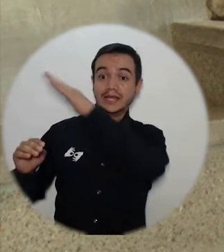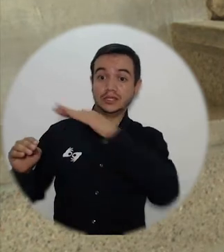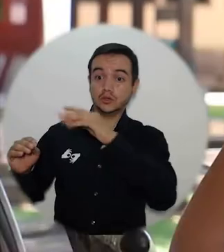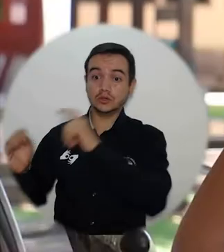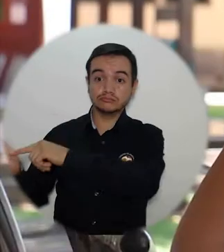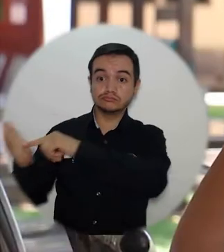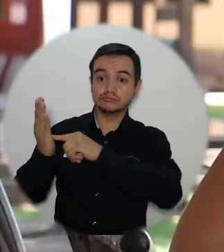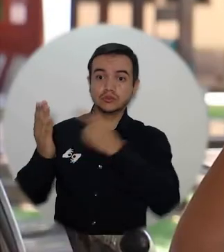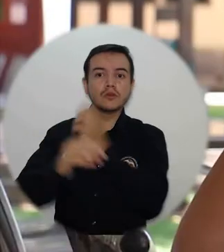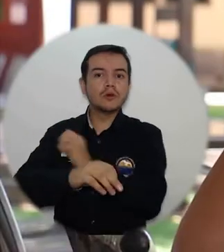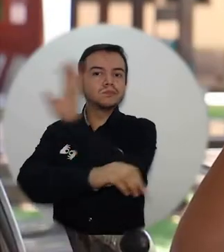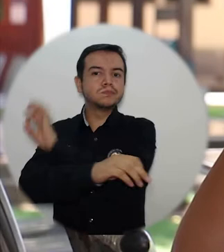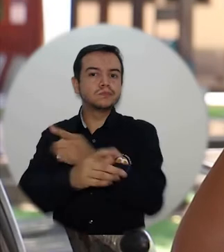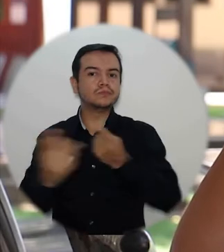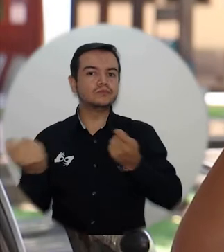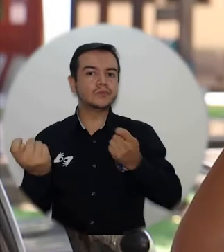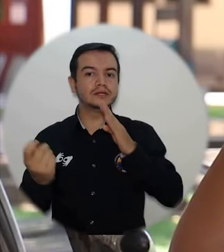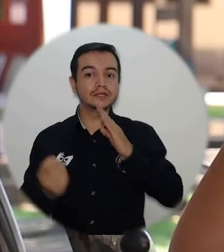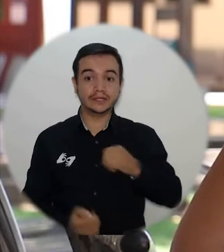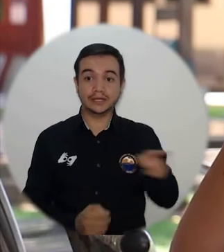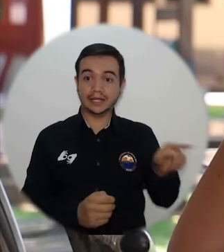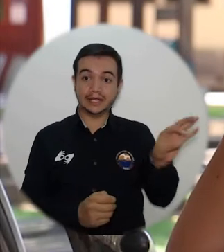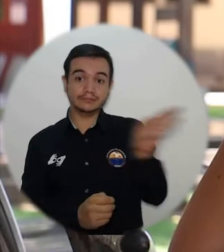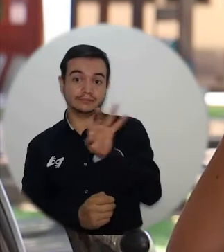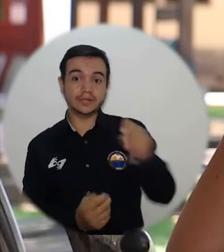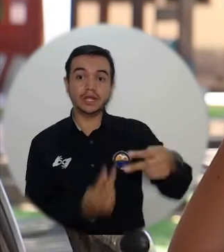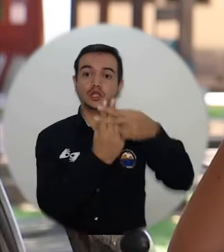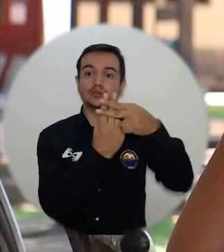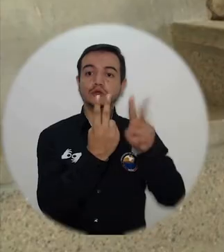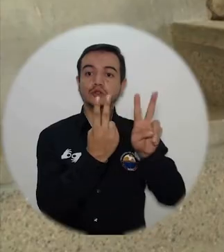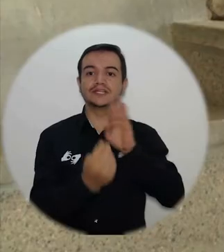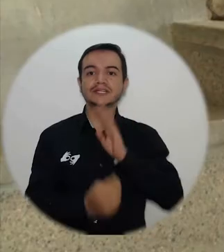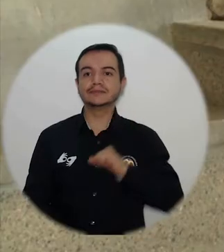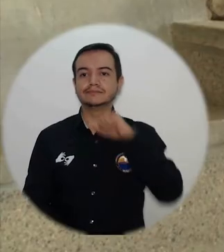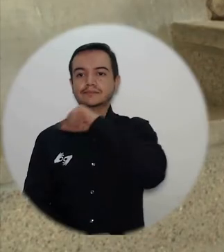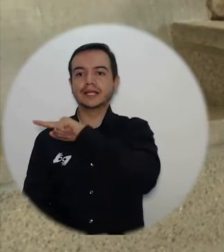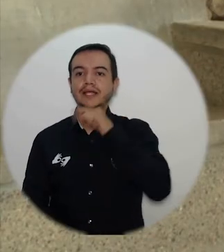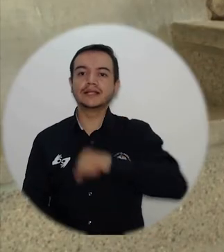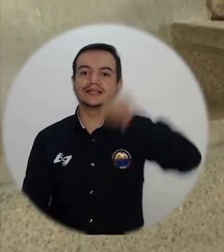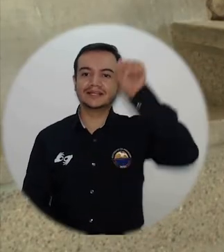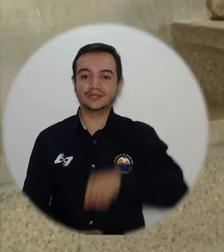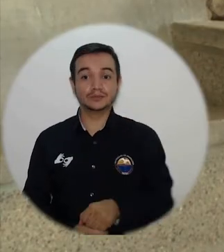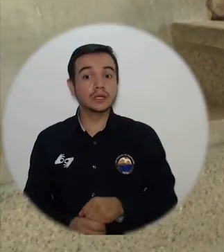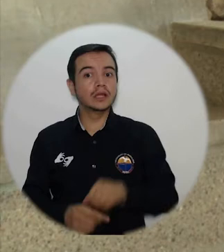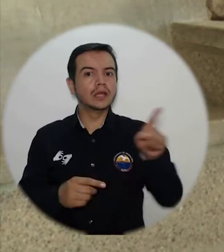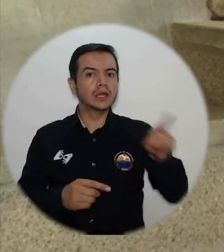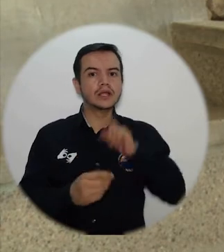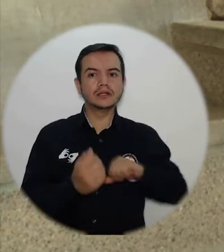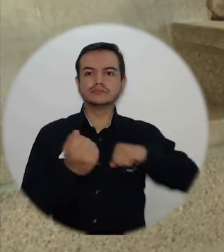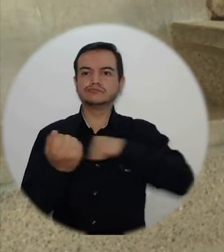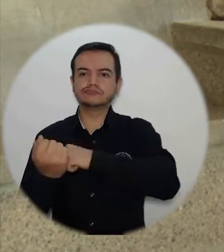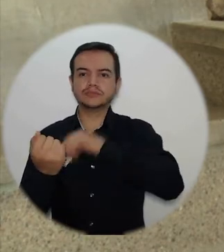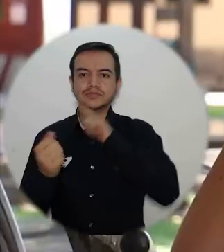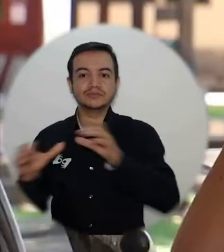electrónica, el candidato número 2, Pablo Vera Salazar, fue el ganador de este proceso, al lograr un gran respaldo de ambos estamentos que le